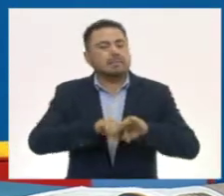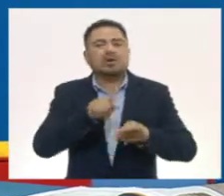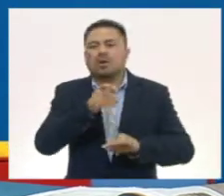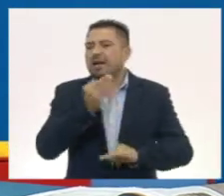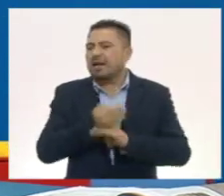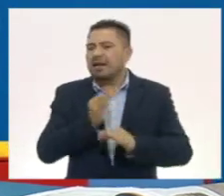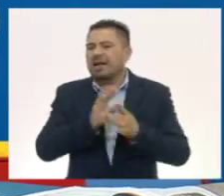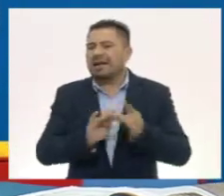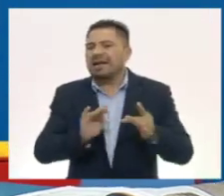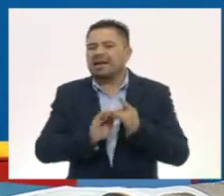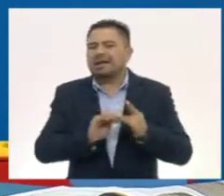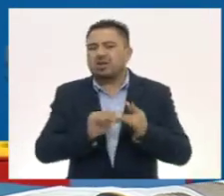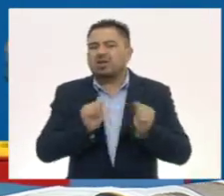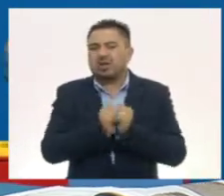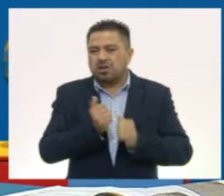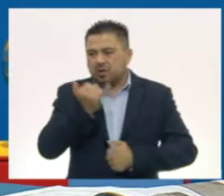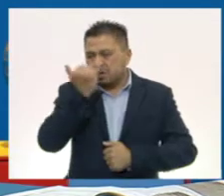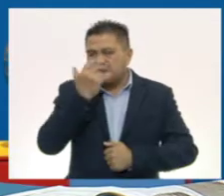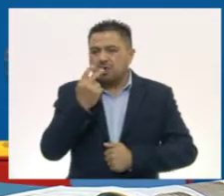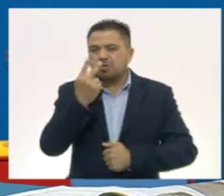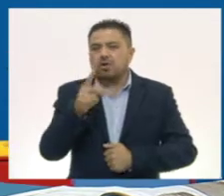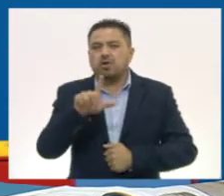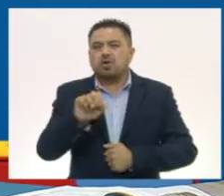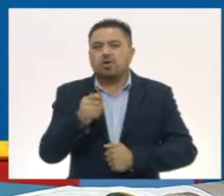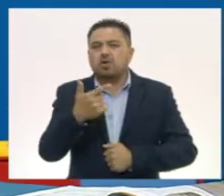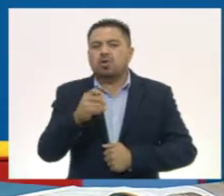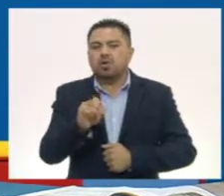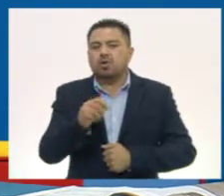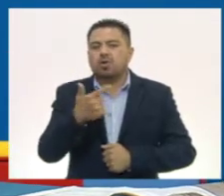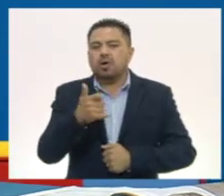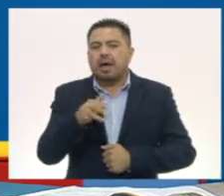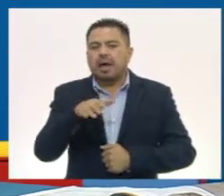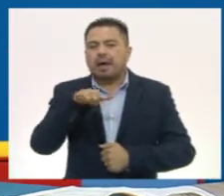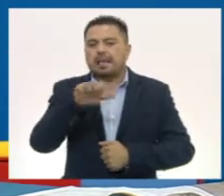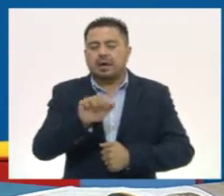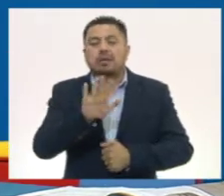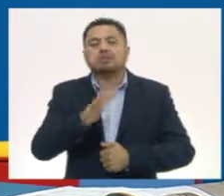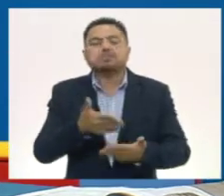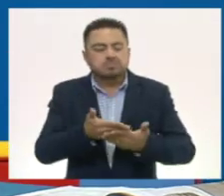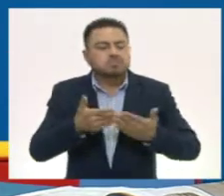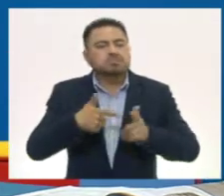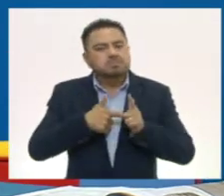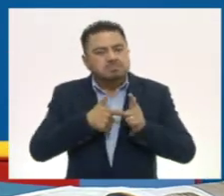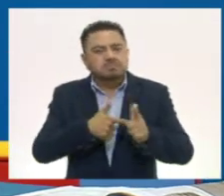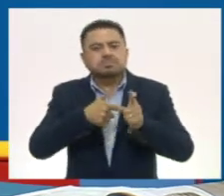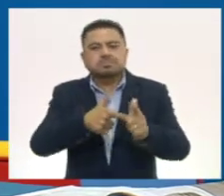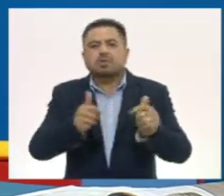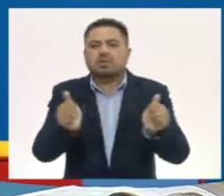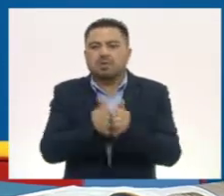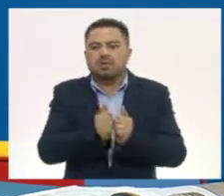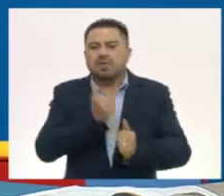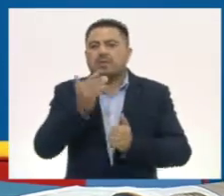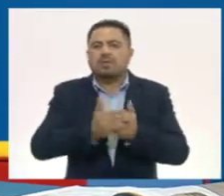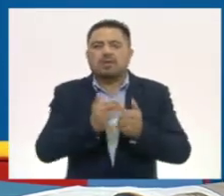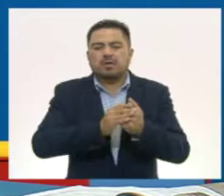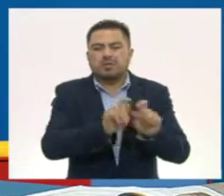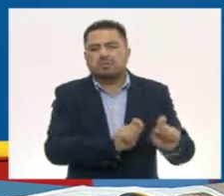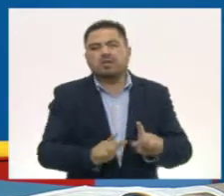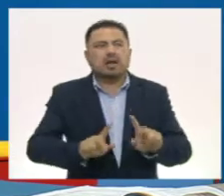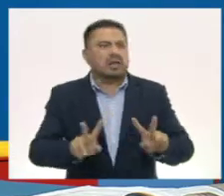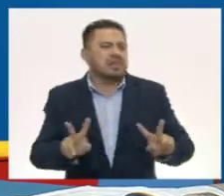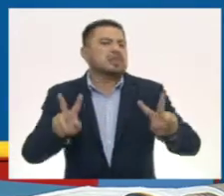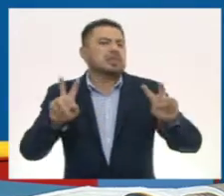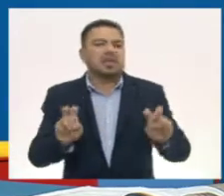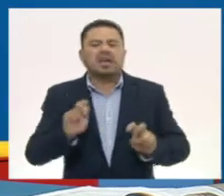mencionaste en un glifo. Los logogramas. Así es. Muy bien. Y vamos a continuar entonces con la siguiente parte de nuestro tema.